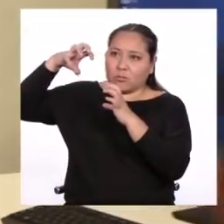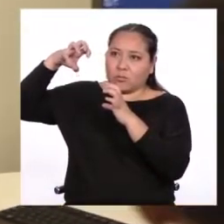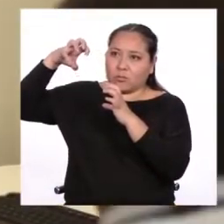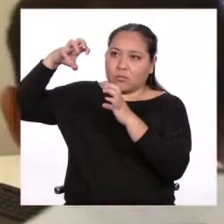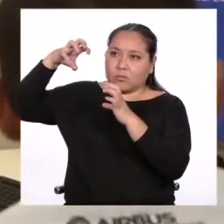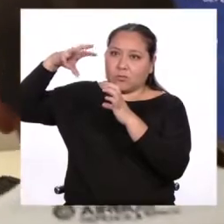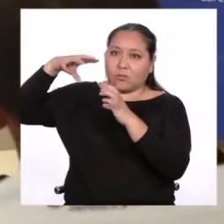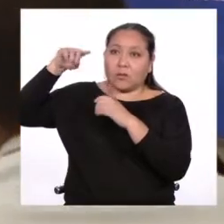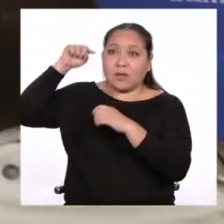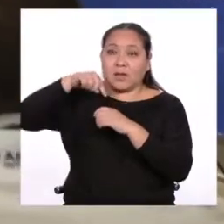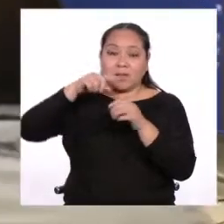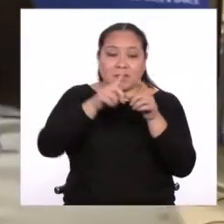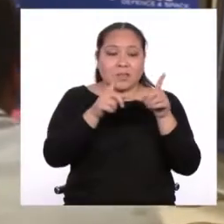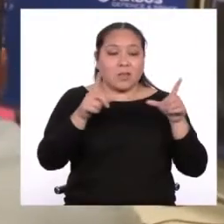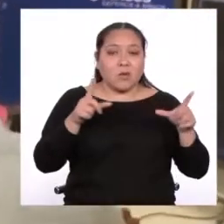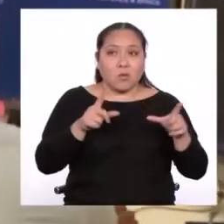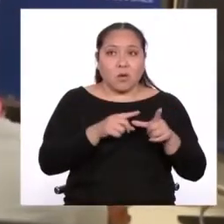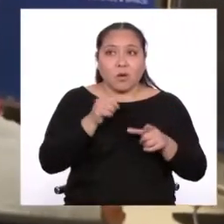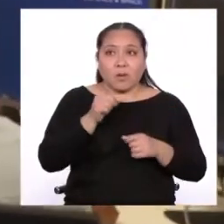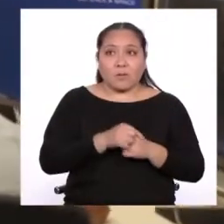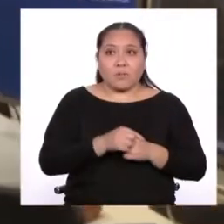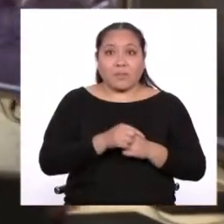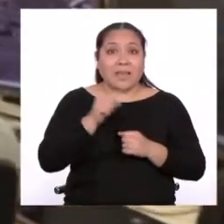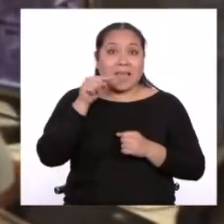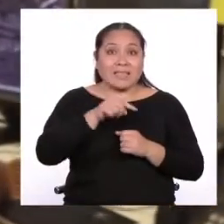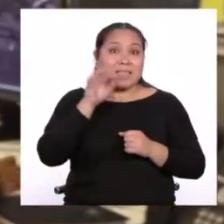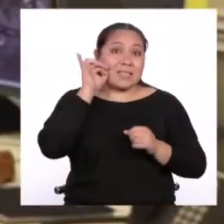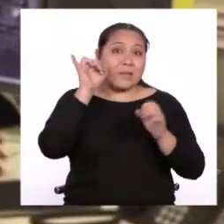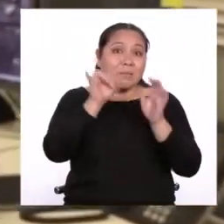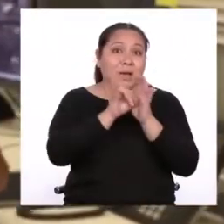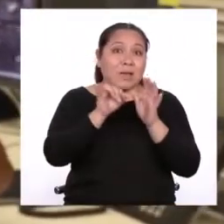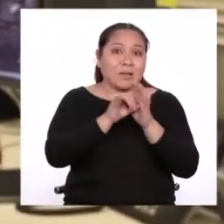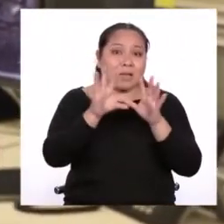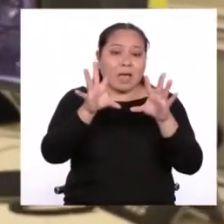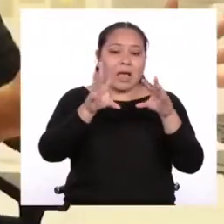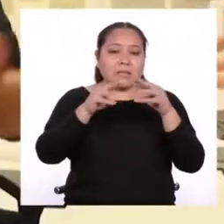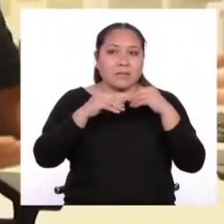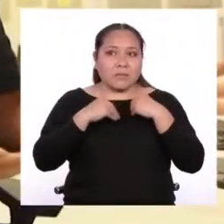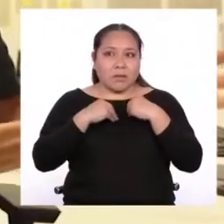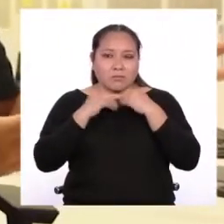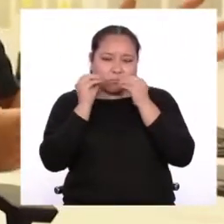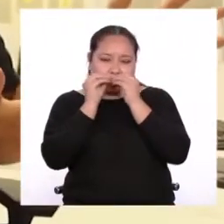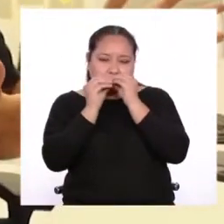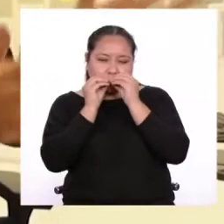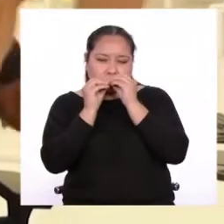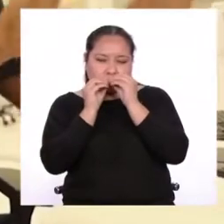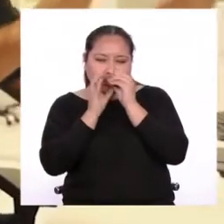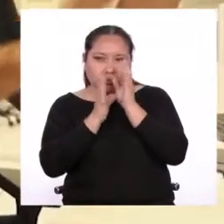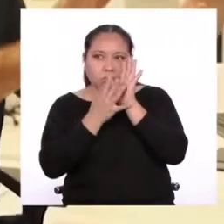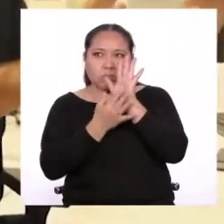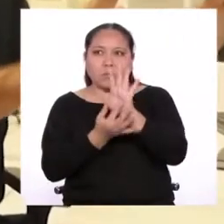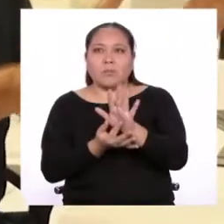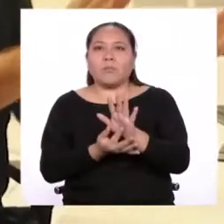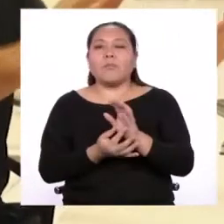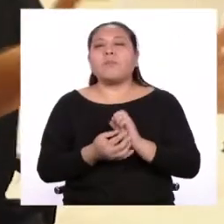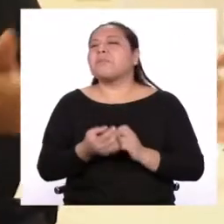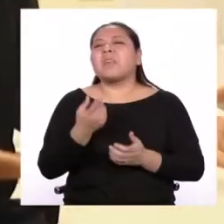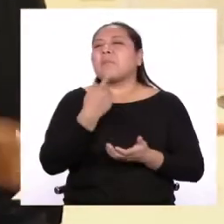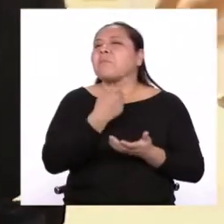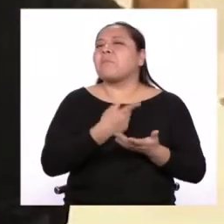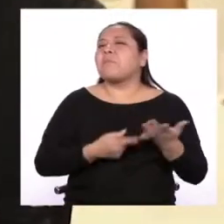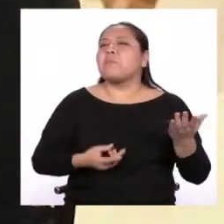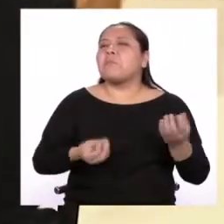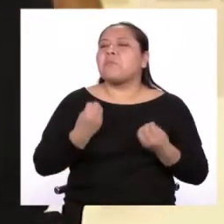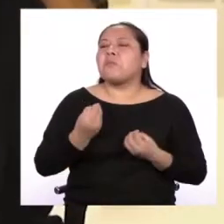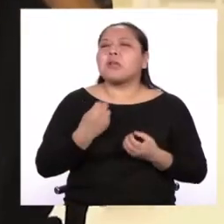en el lugar donde las imágenes se reciben y se tratan. ¿Para qué tenemos imágenes satelitales? ¿De qué sirve